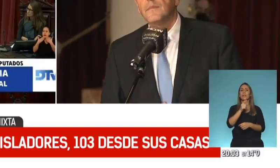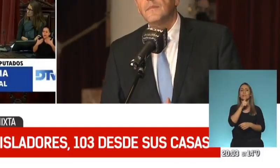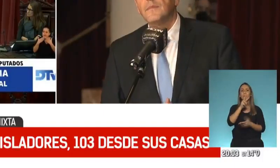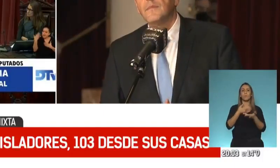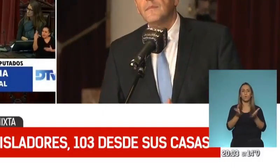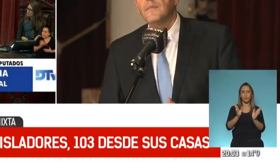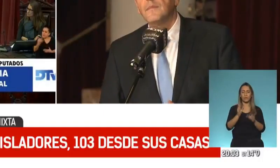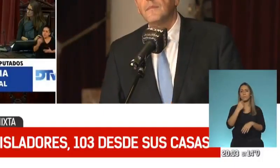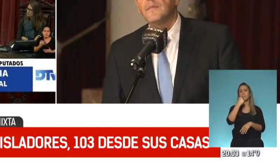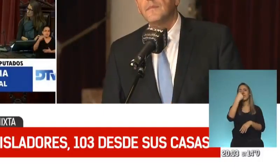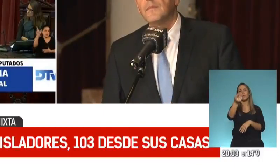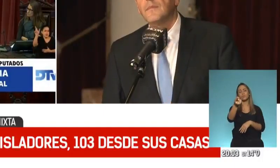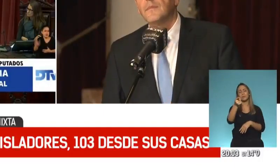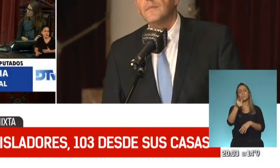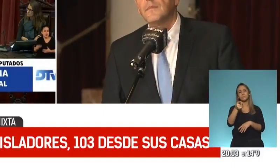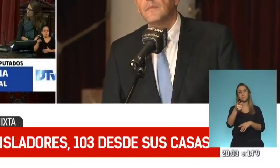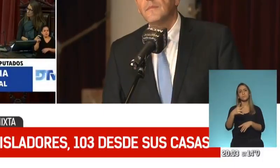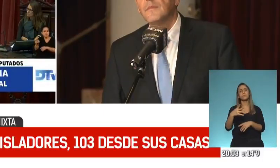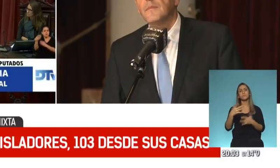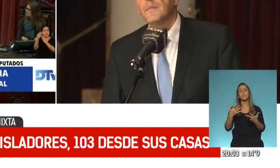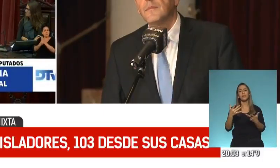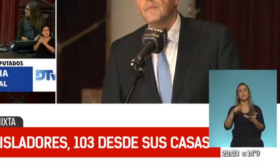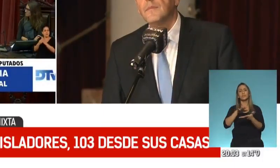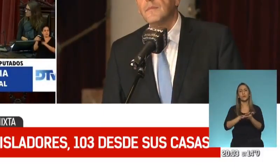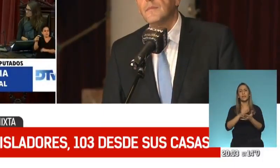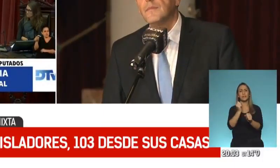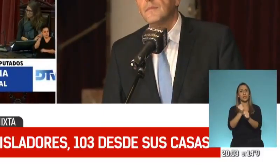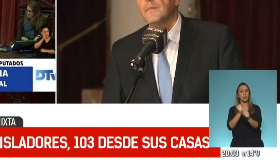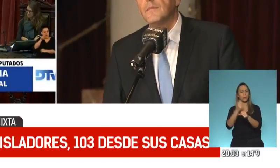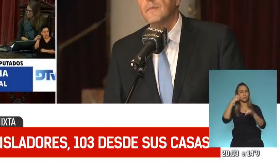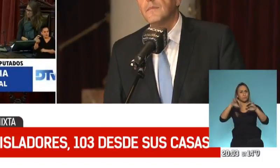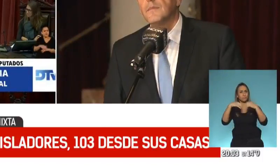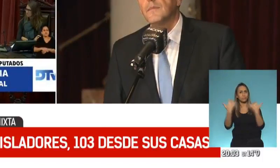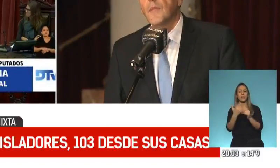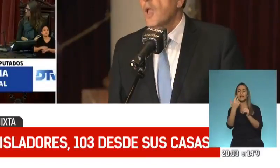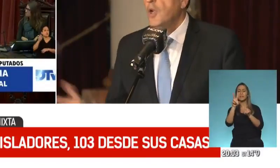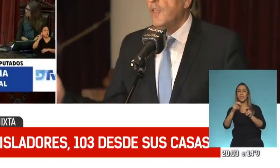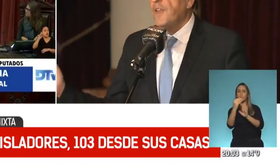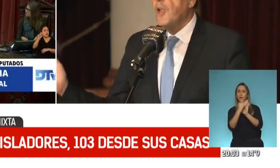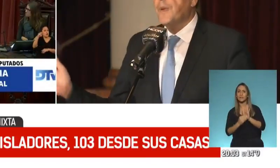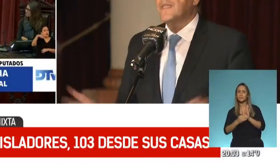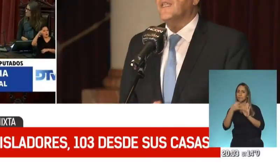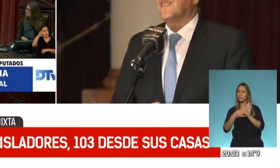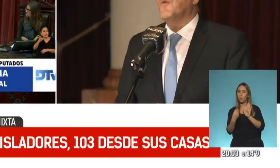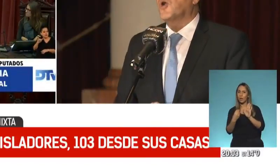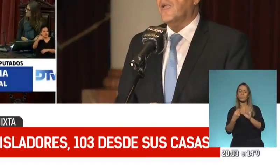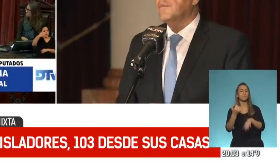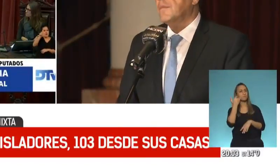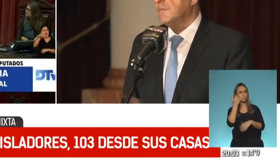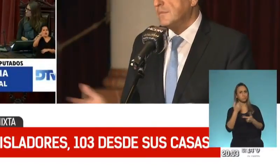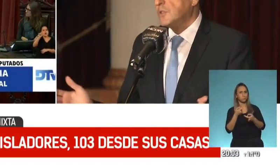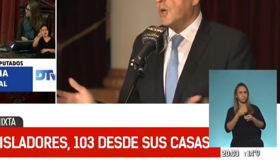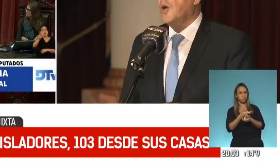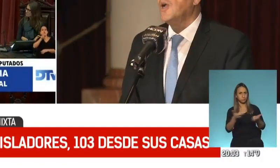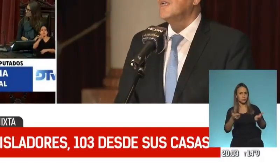preguntarle si bien falta ahora labor parlamentaria, donde se va a fijar bien el temario, ¿cuáles serían justamente los temas? Lo definen los presidentes de bloque.